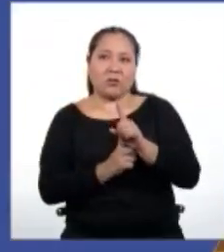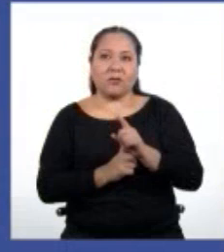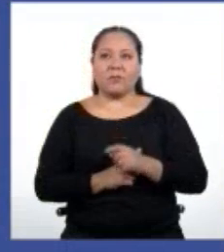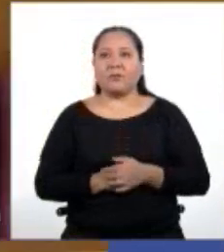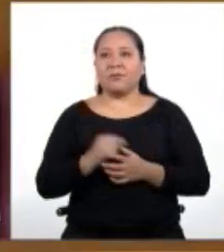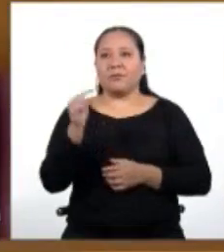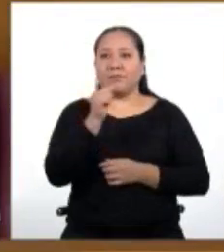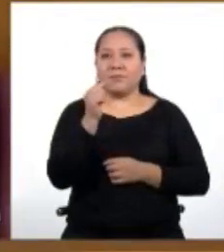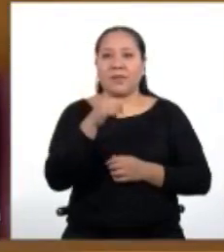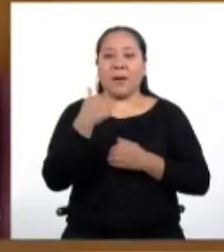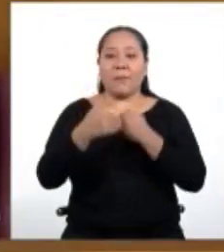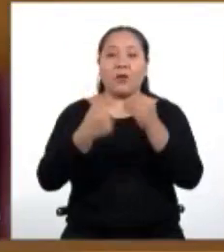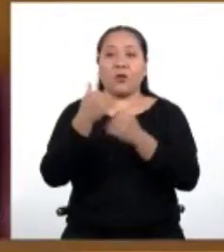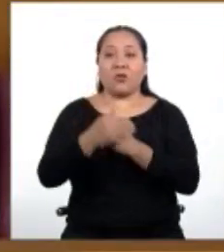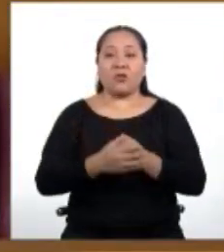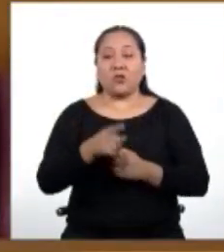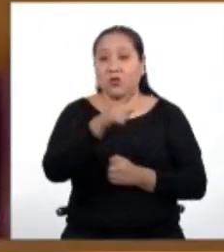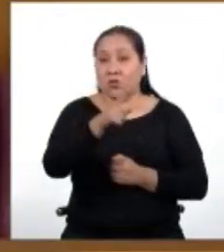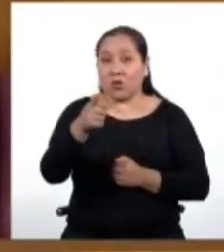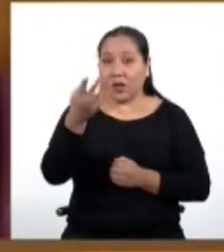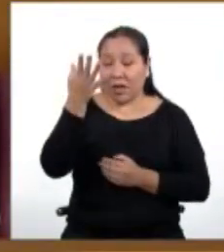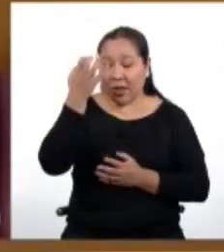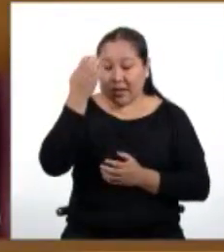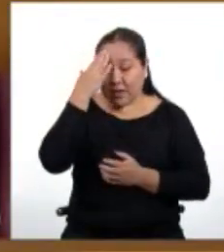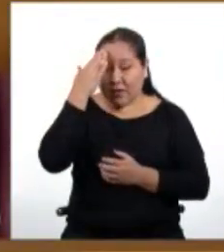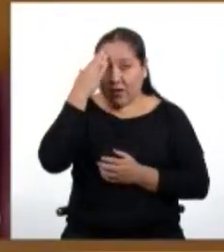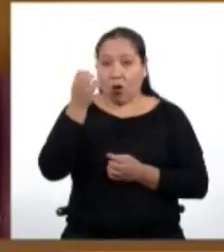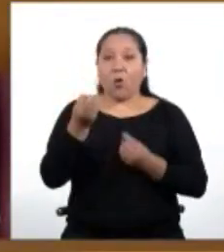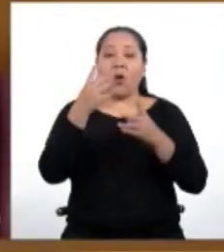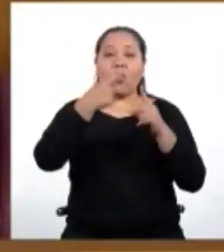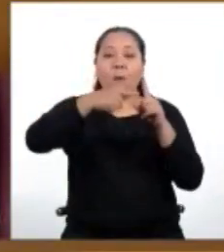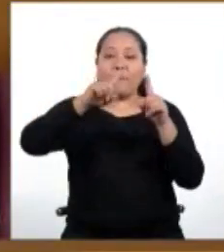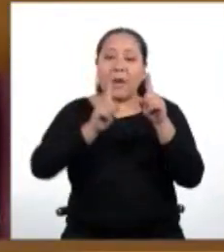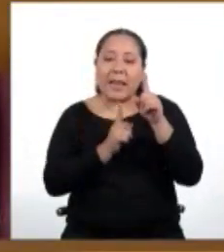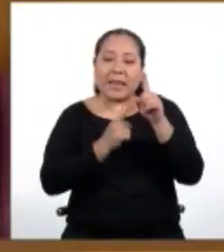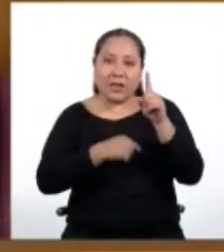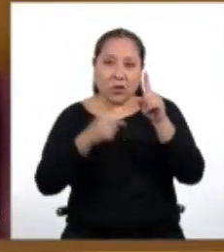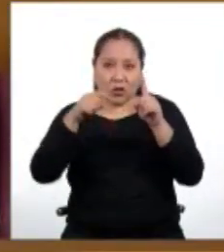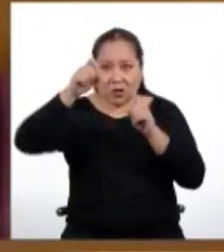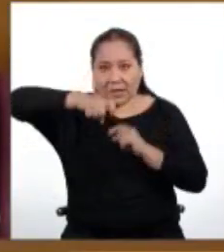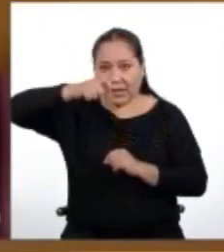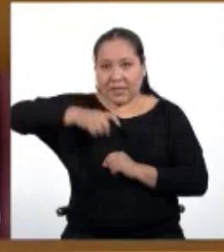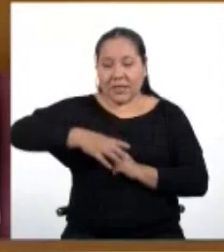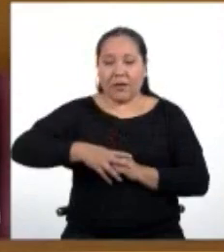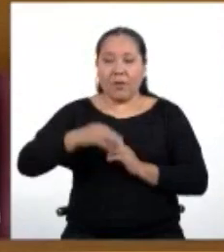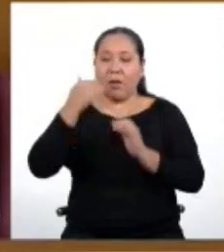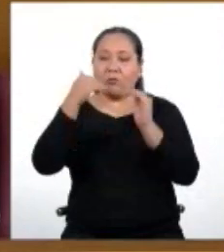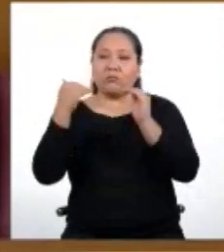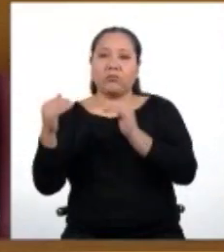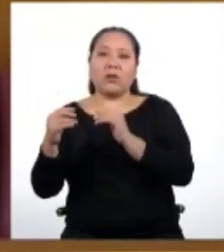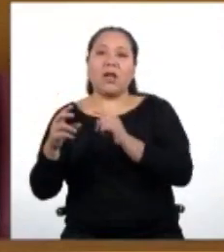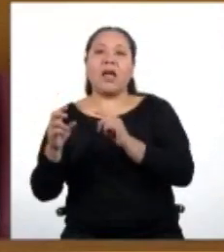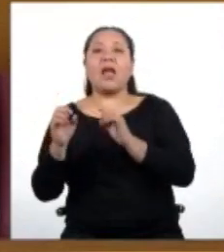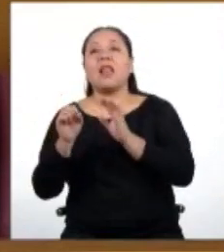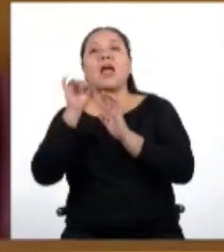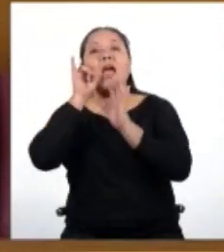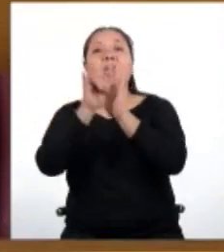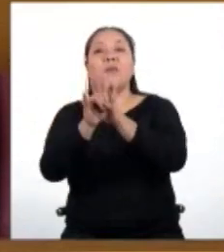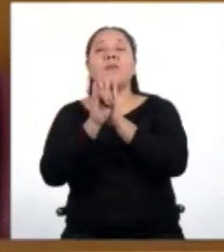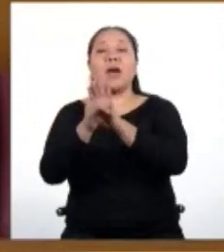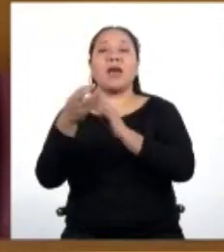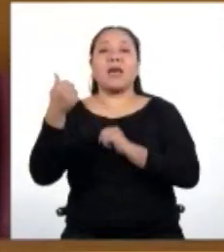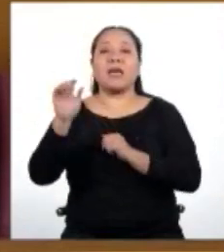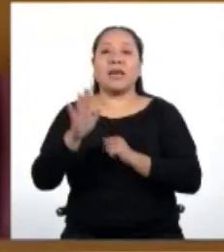Si queremos saber cuántos palitos se necesitan para formar la figura número 15, utilizaremos la